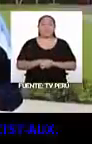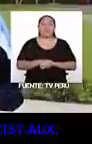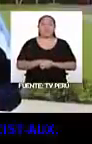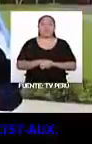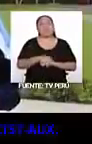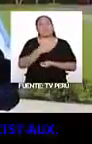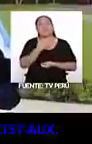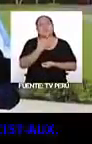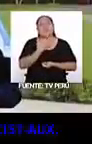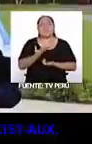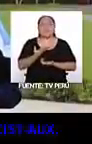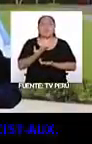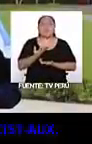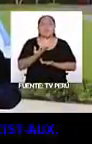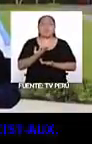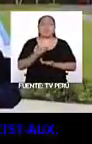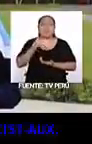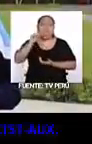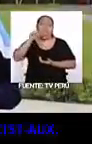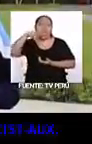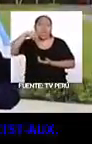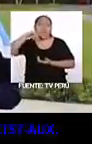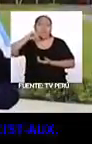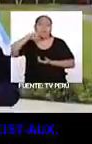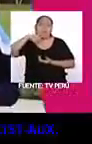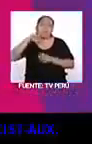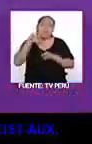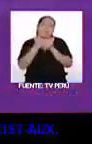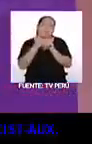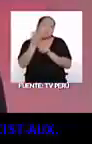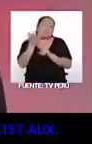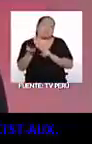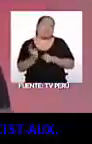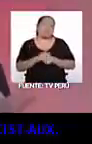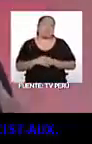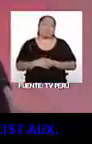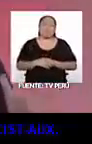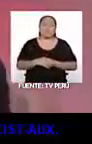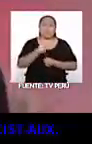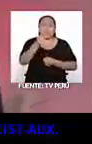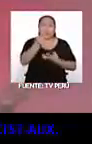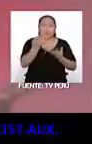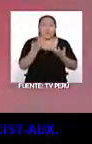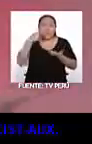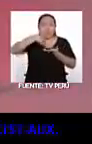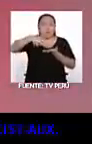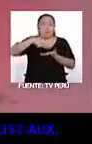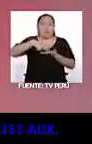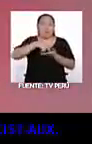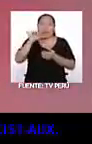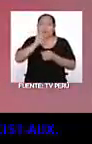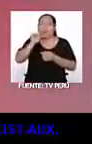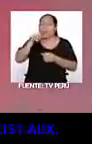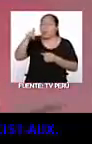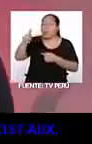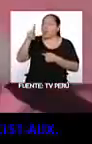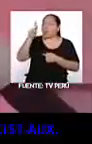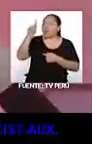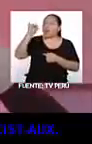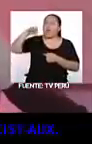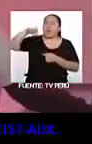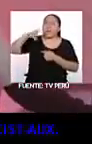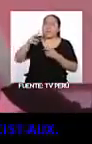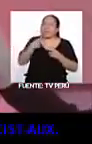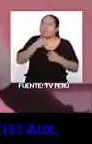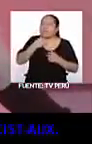La verdad, el anime y cosas así. ¿Alguna vez has querido bailar como tus bandas de K-pop favoritas?